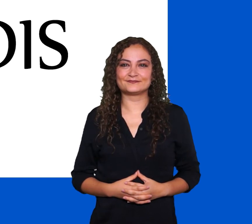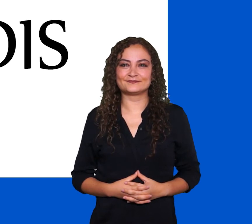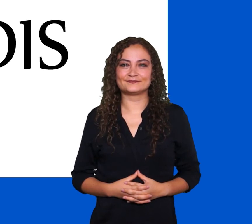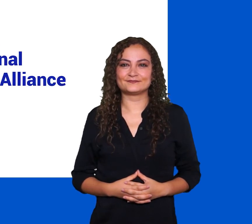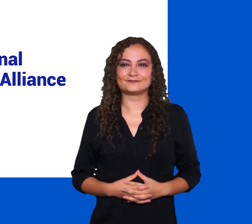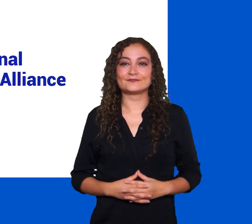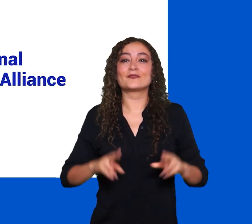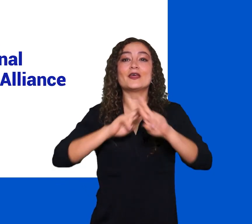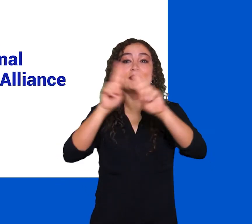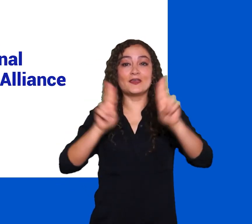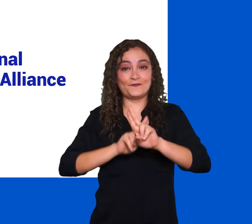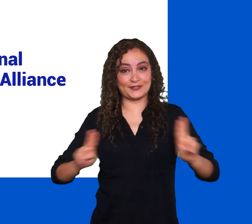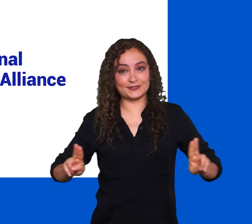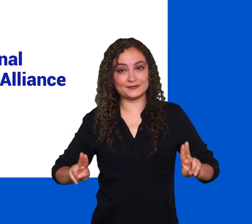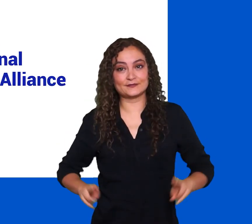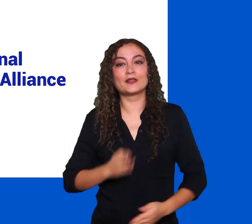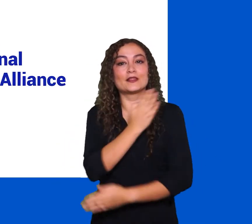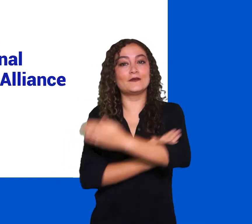Ida.